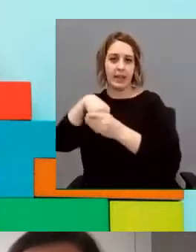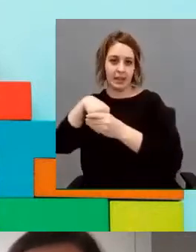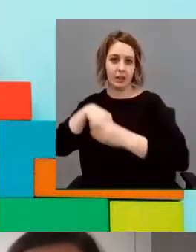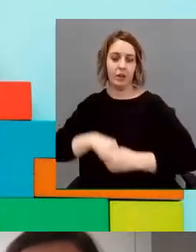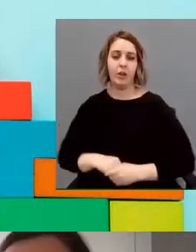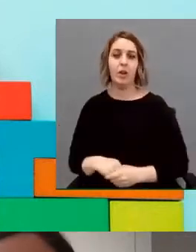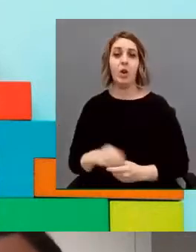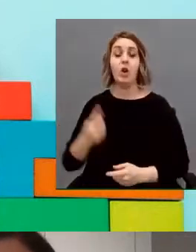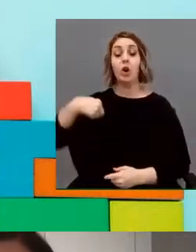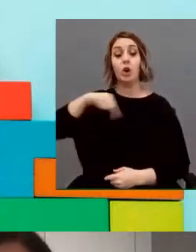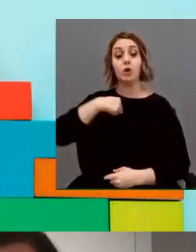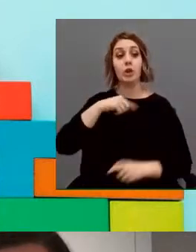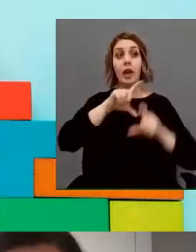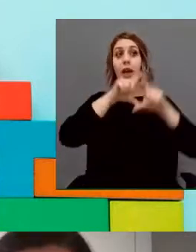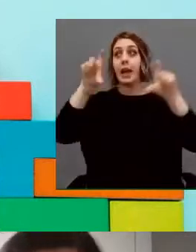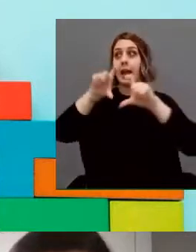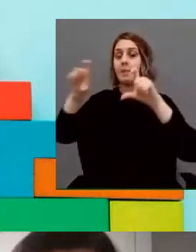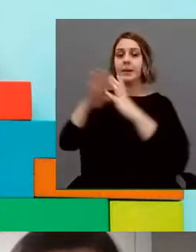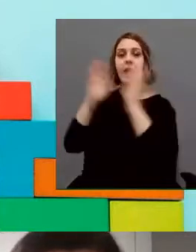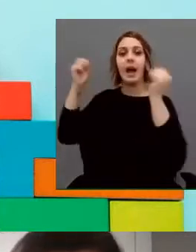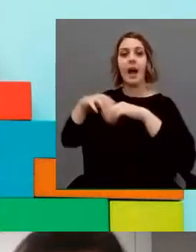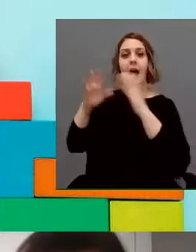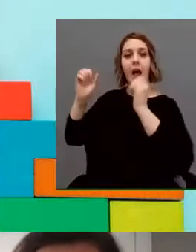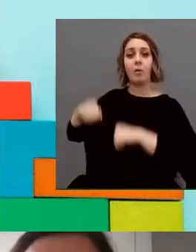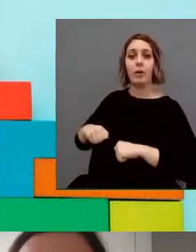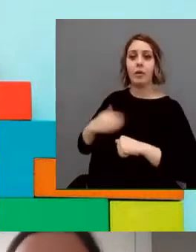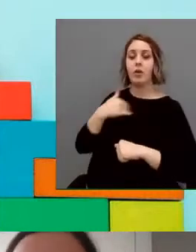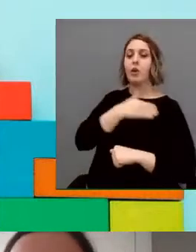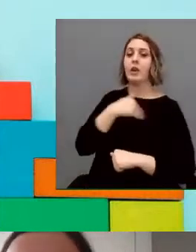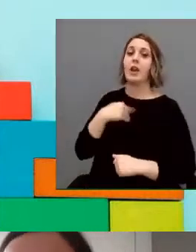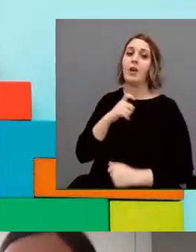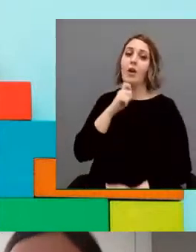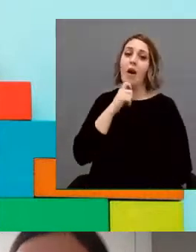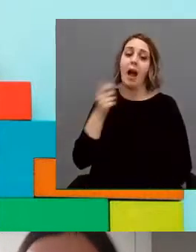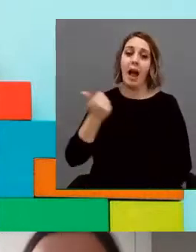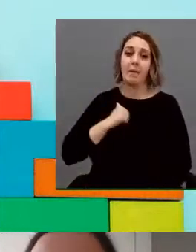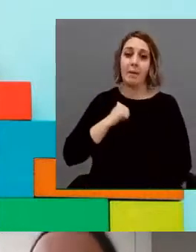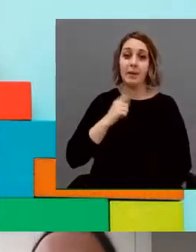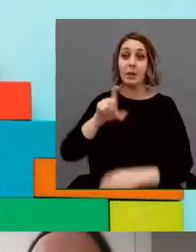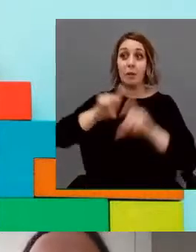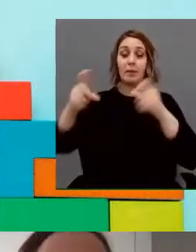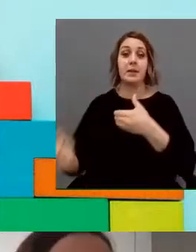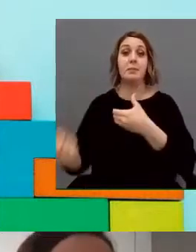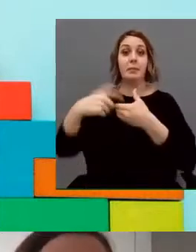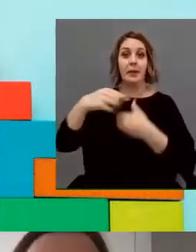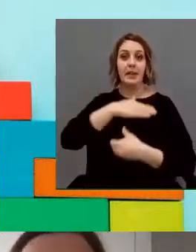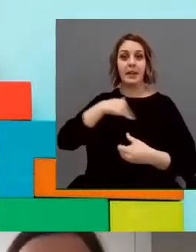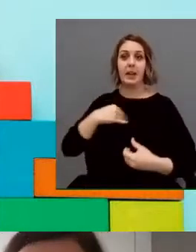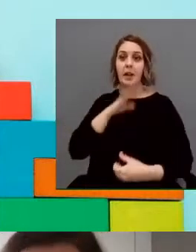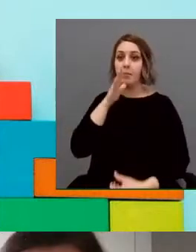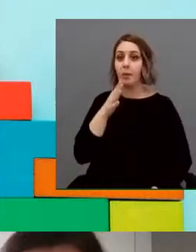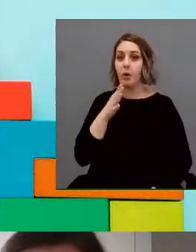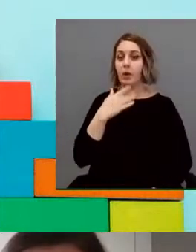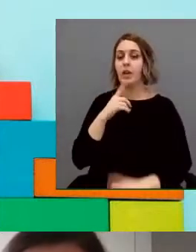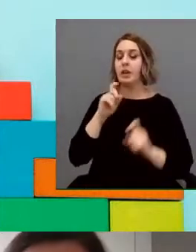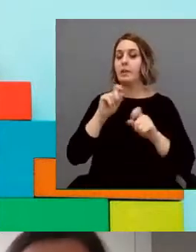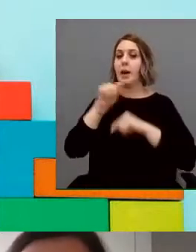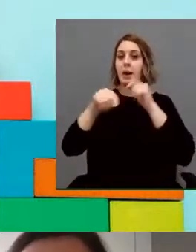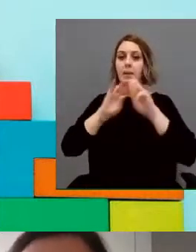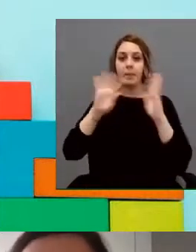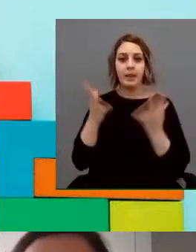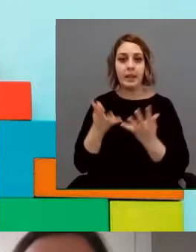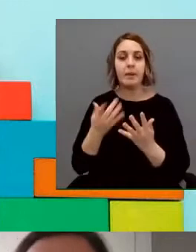acuerdos con varias empresas y desde aquí hago llamamiento por si alguno más quiere participar, porque es verdad que con la pandemia y hablando con